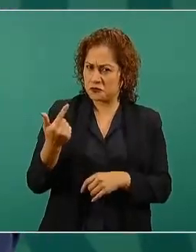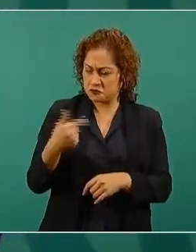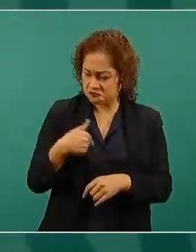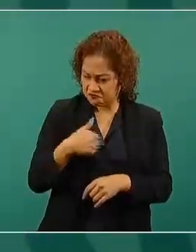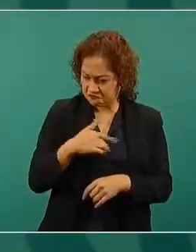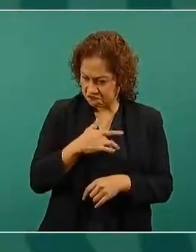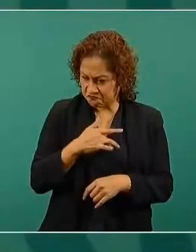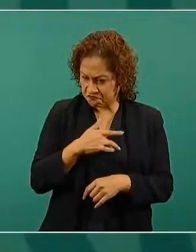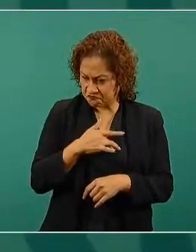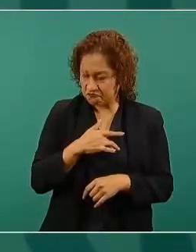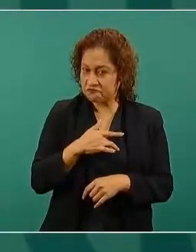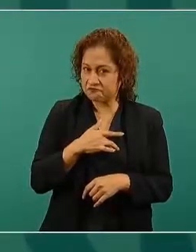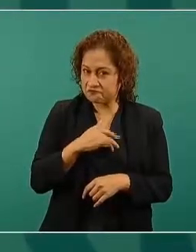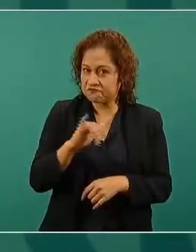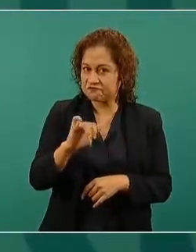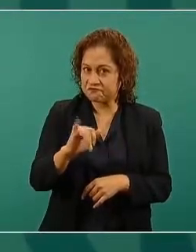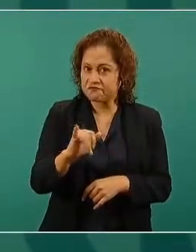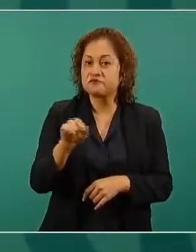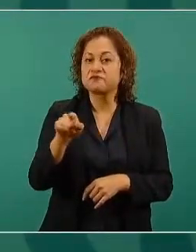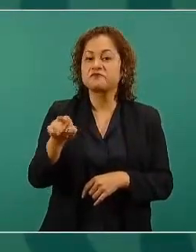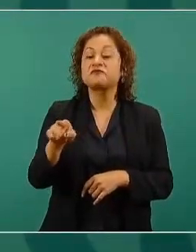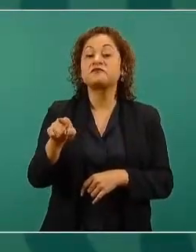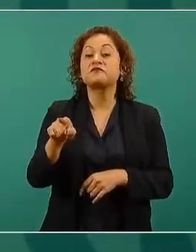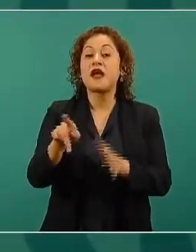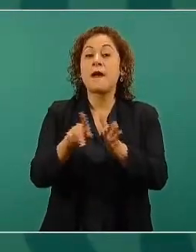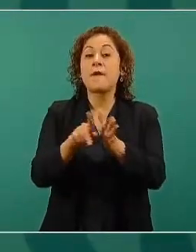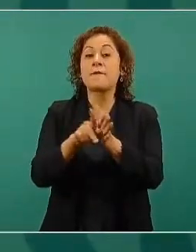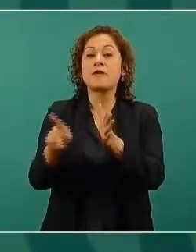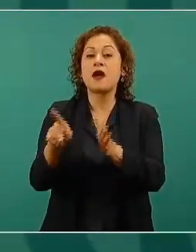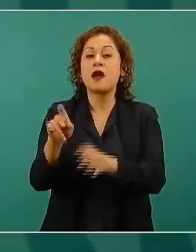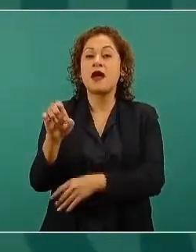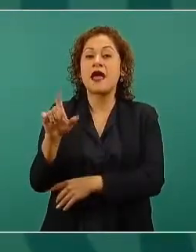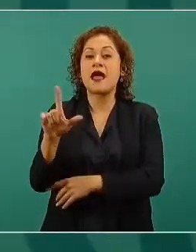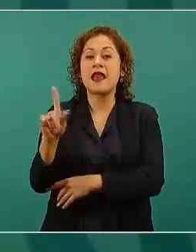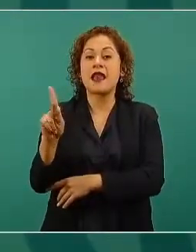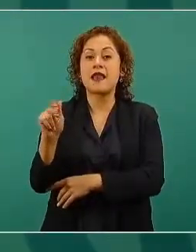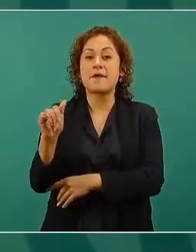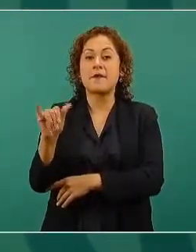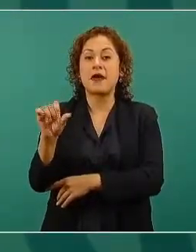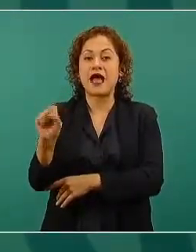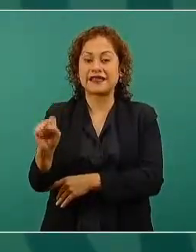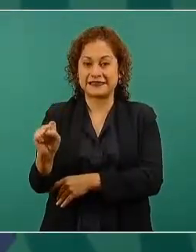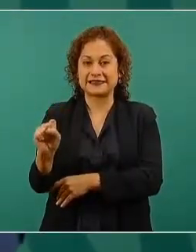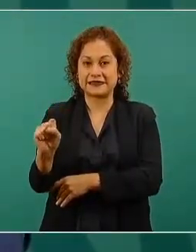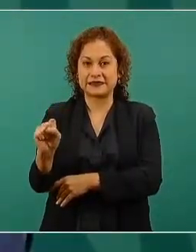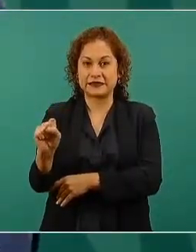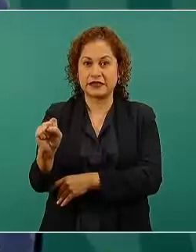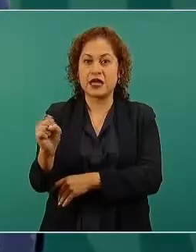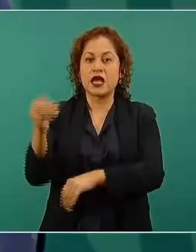el editorial del país fue Obrador un lastre